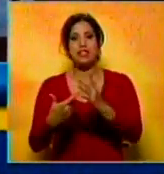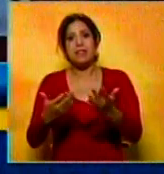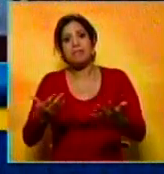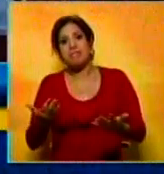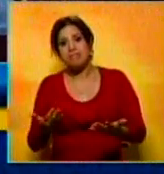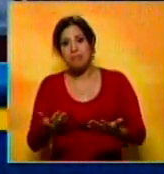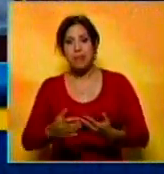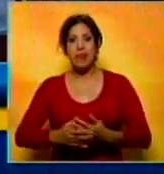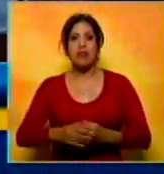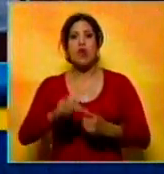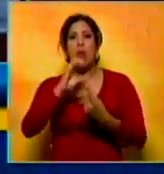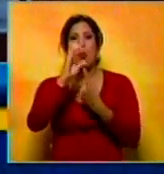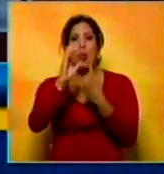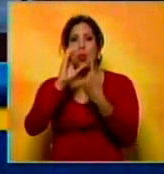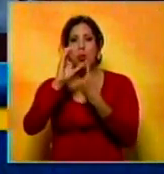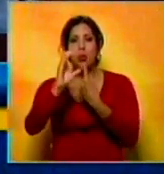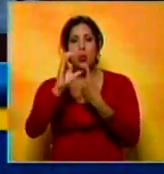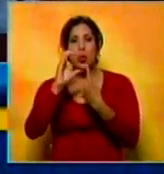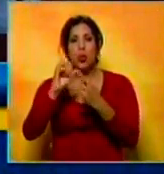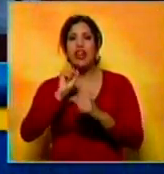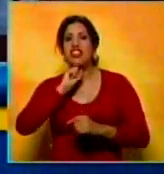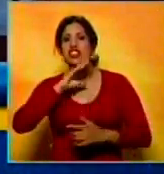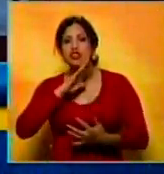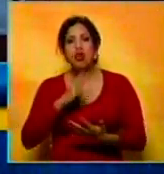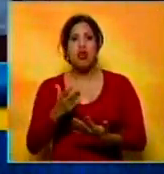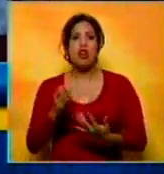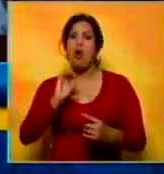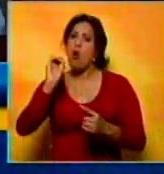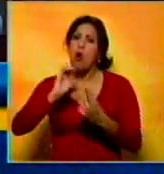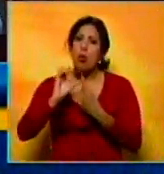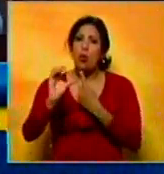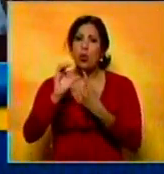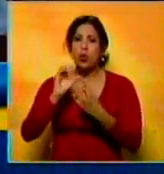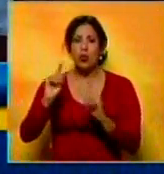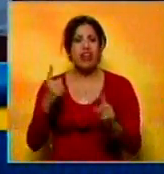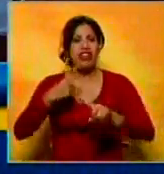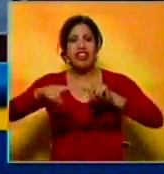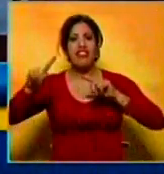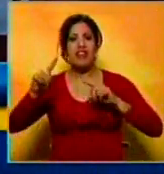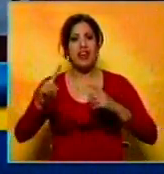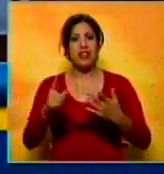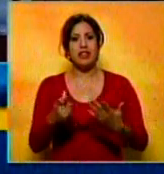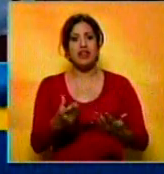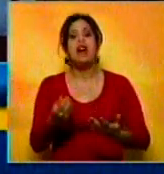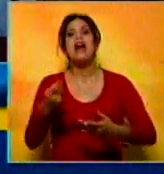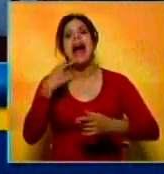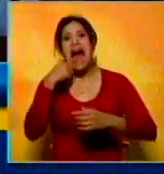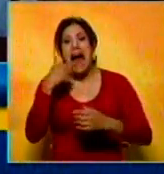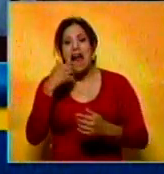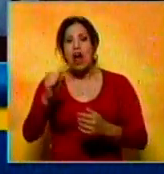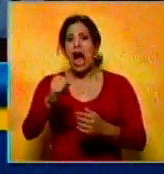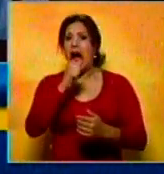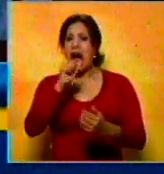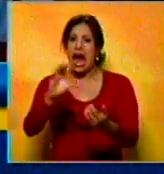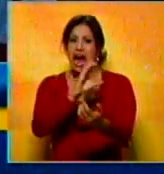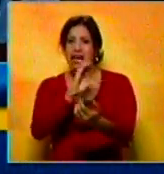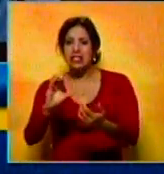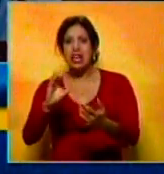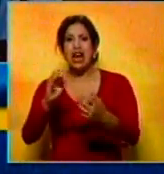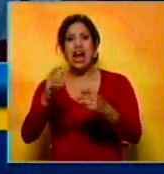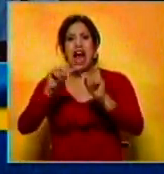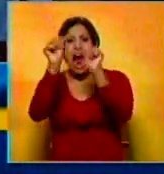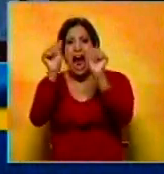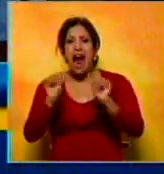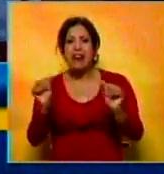de cultura patrimonial o de cultura vanguardista, con algún cantor, con alguna expresión